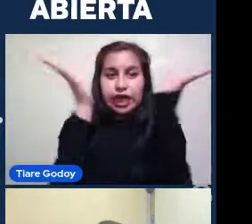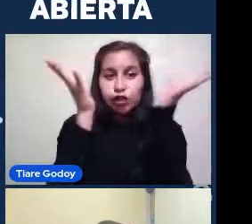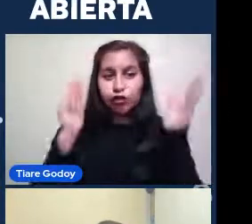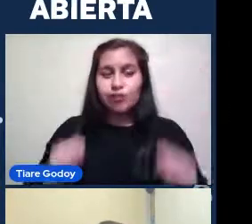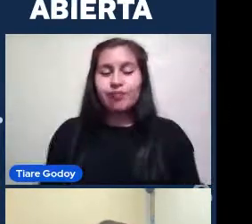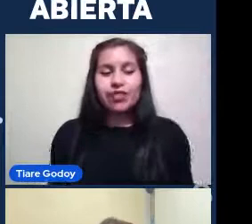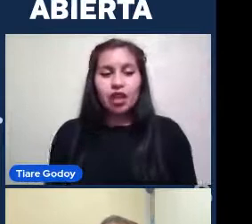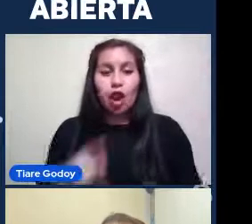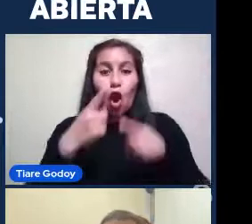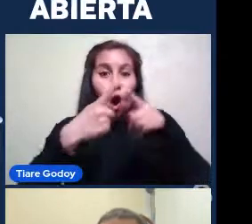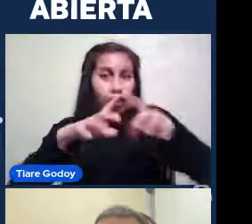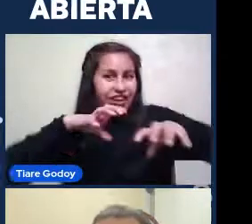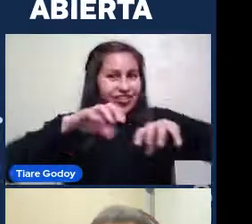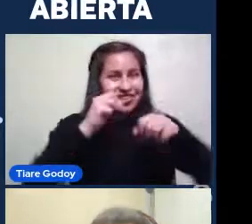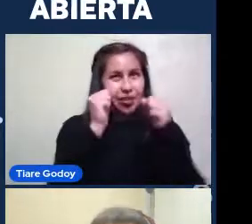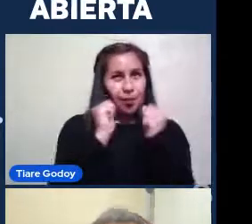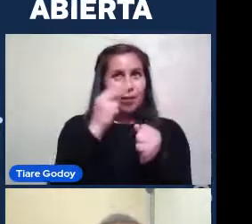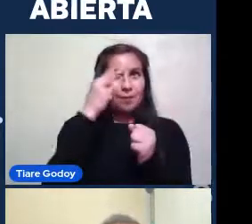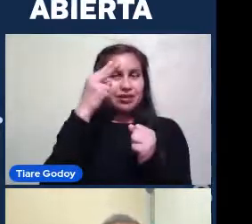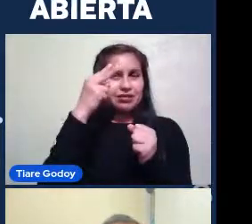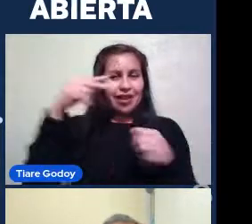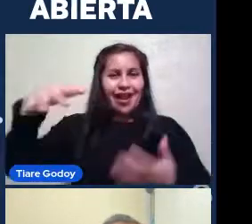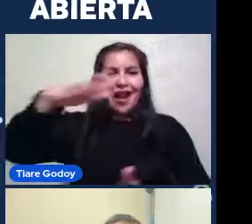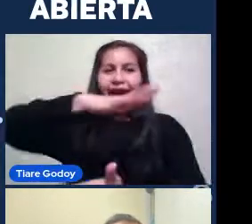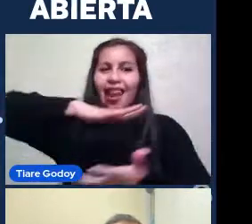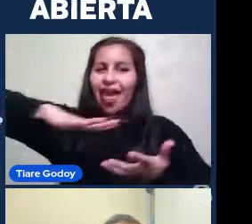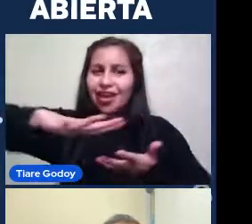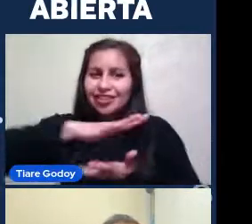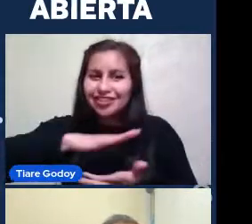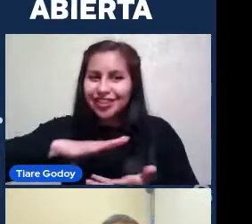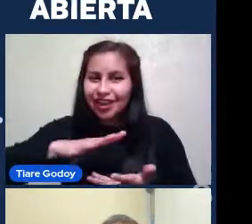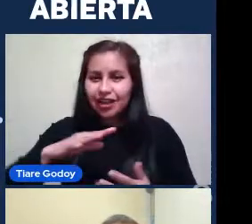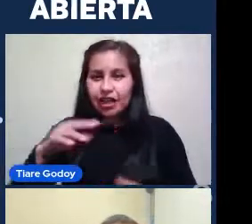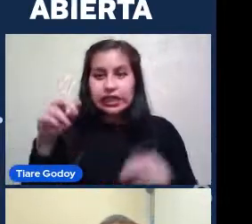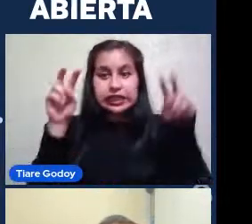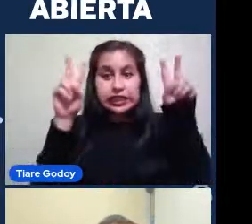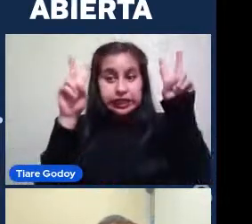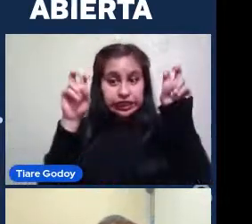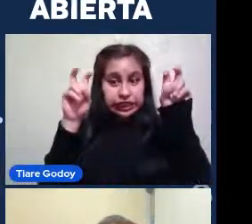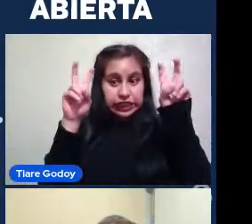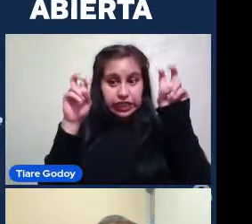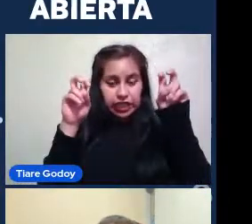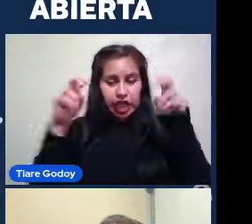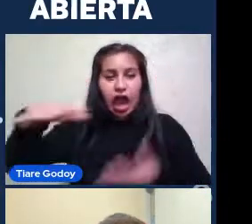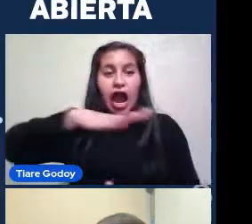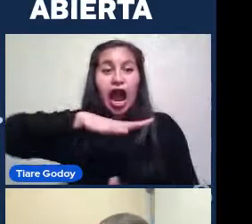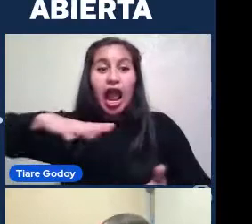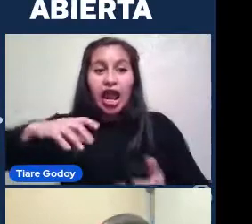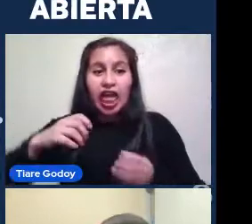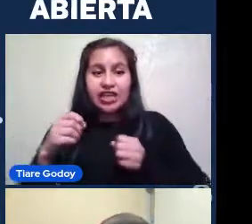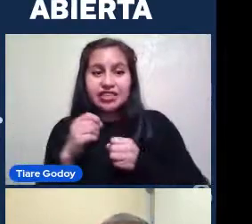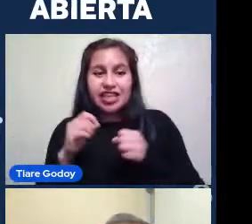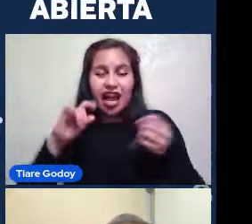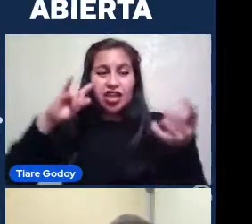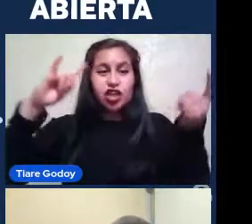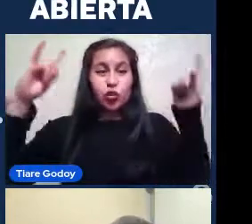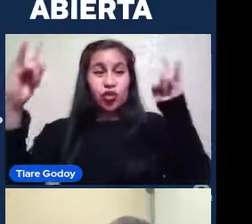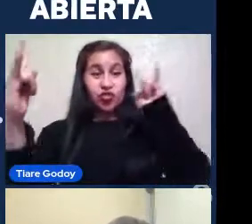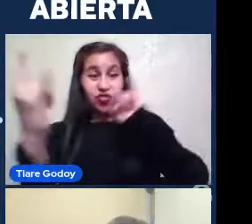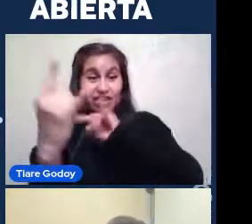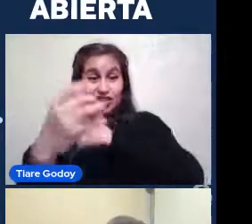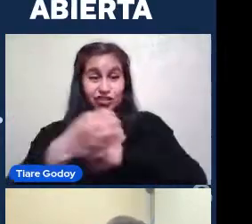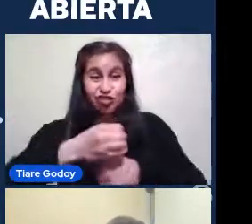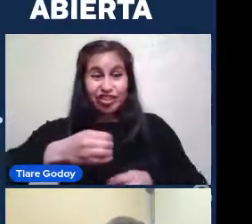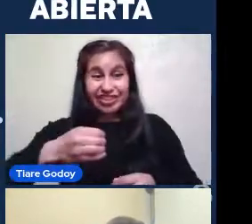que se pueden ver en el cielo, se pueden ver galaxias. Y el título de esta charla, Galaxias e Islas en el Universo, es lo que voy a pasar a explicar